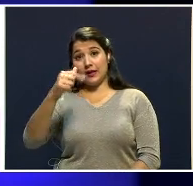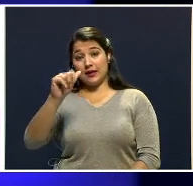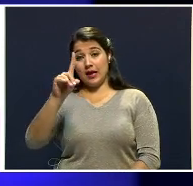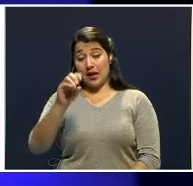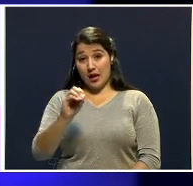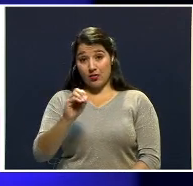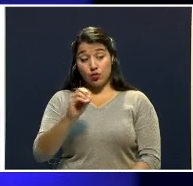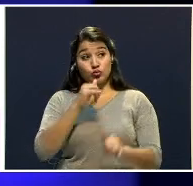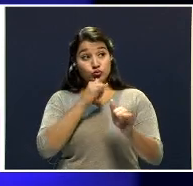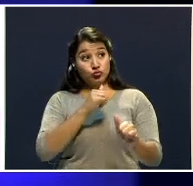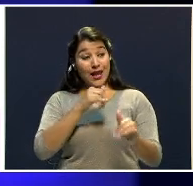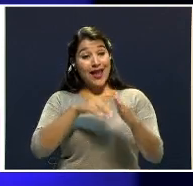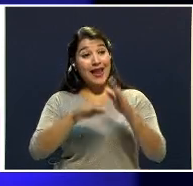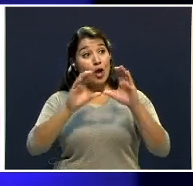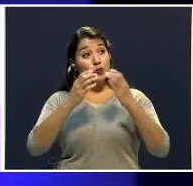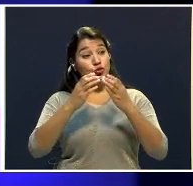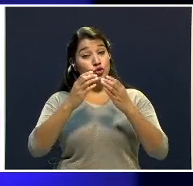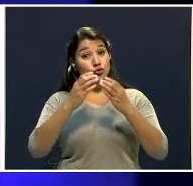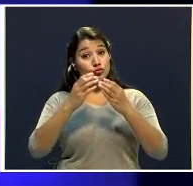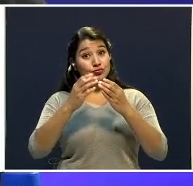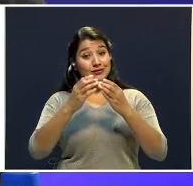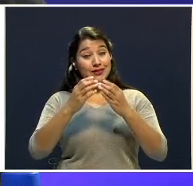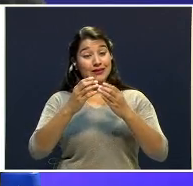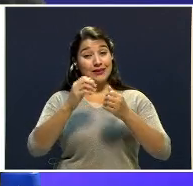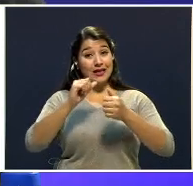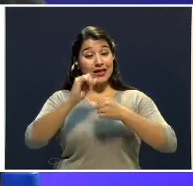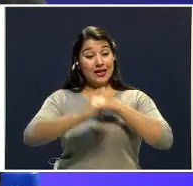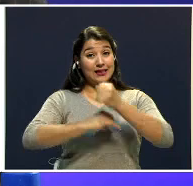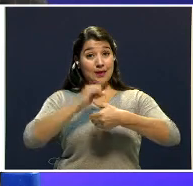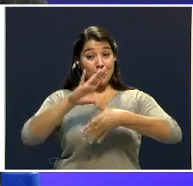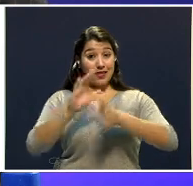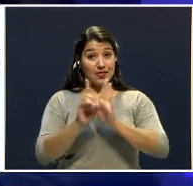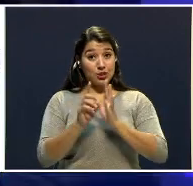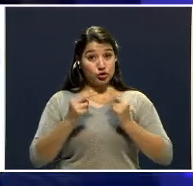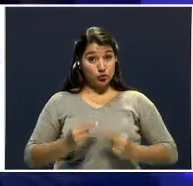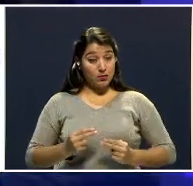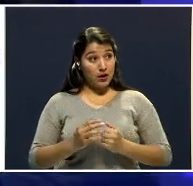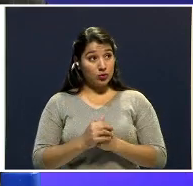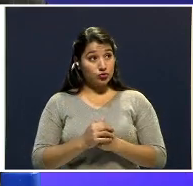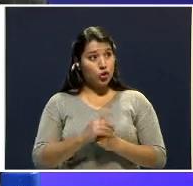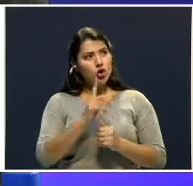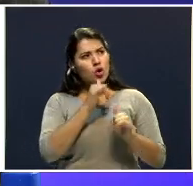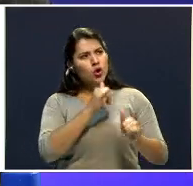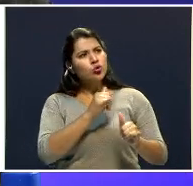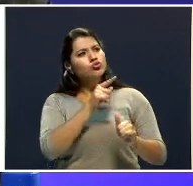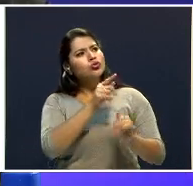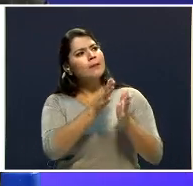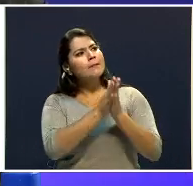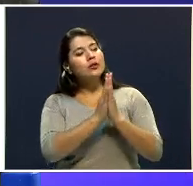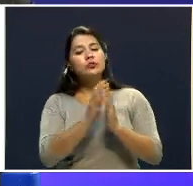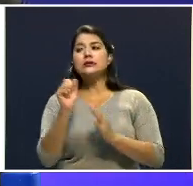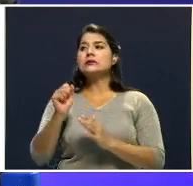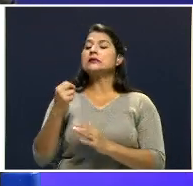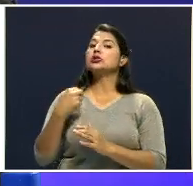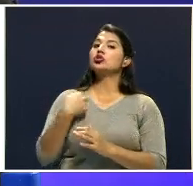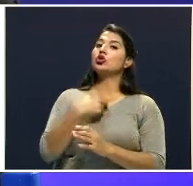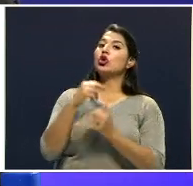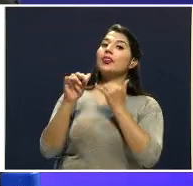Interamericana de Derechos Humanos. ¿Por qué? No es un recurso, es una petición. Es una petición, una denuncia